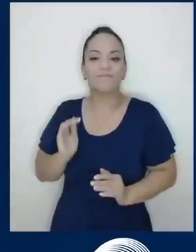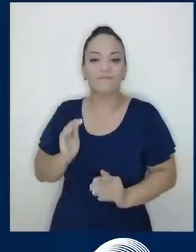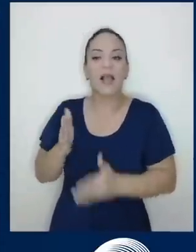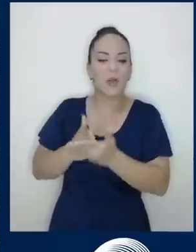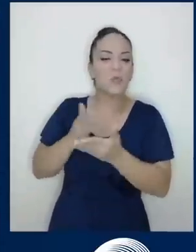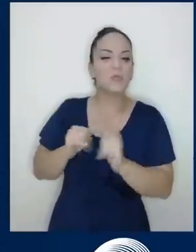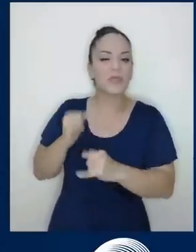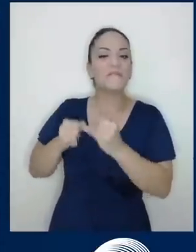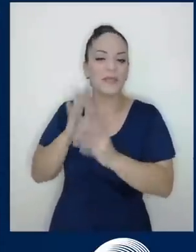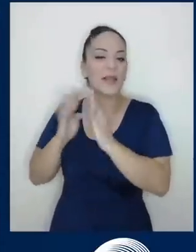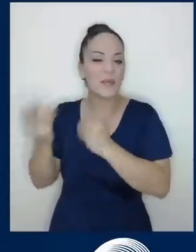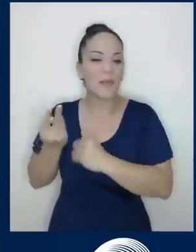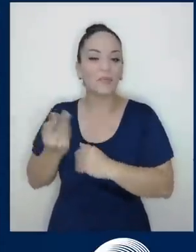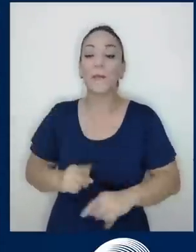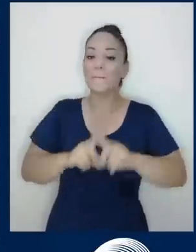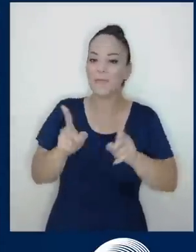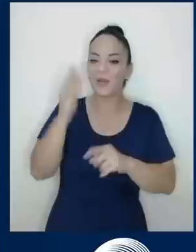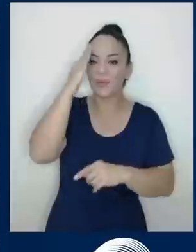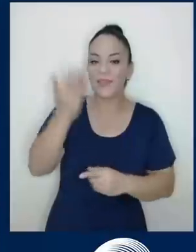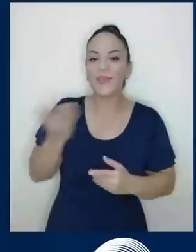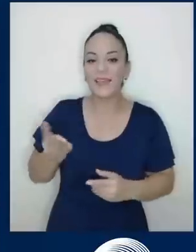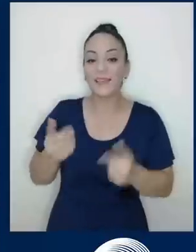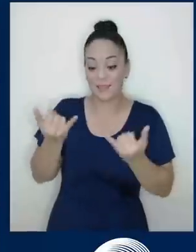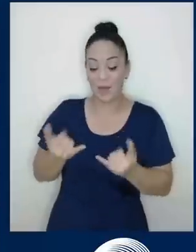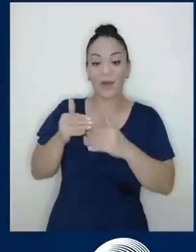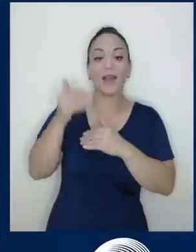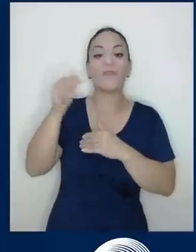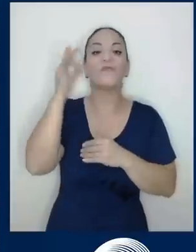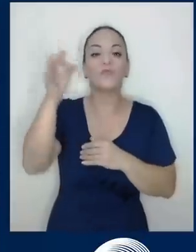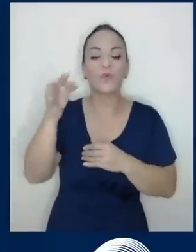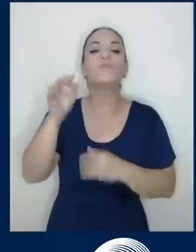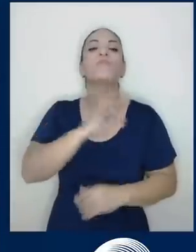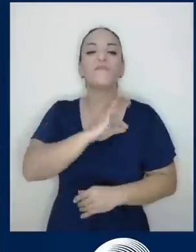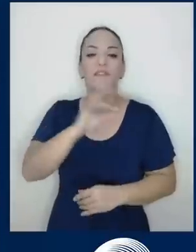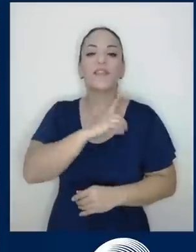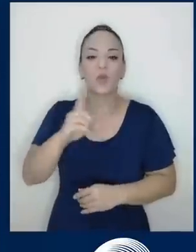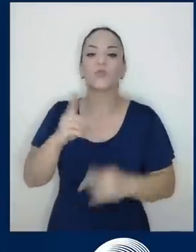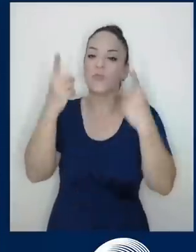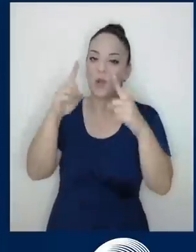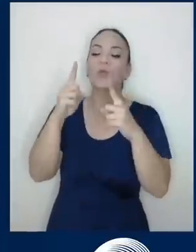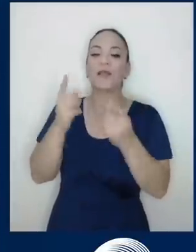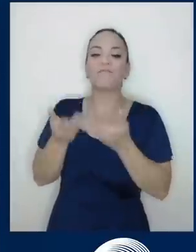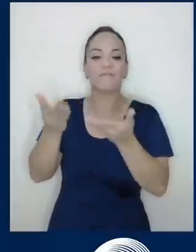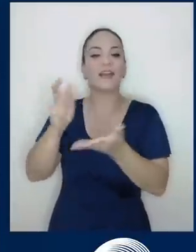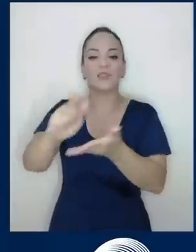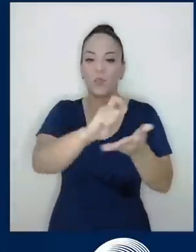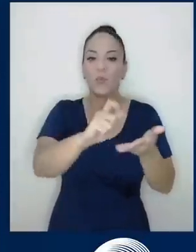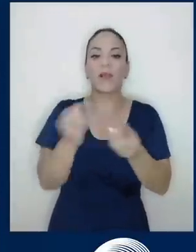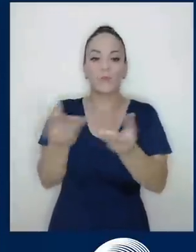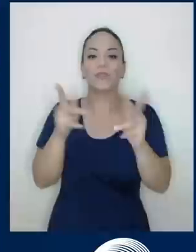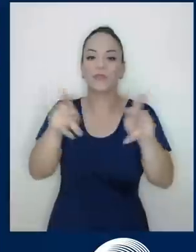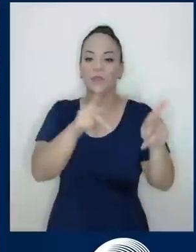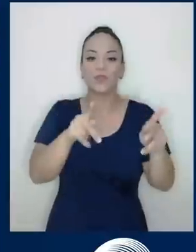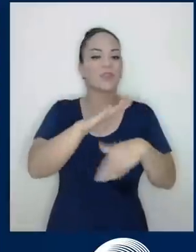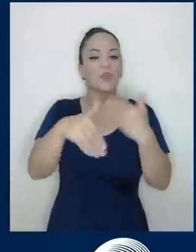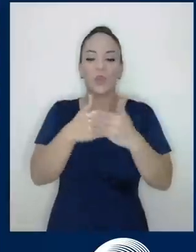Pero ¿sabe qué? De aquí a allá, con fe en Dios van a tener escuela. Todo Costa Rica. Vamos a ver.